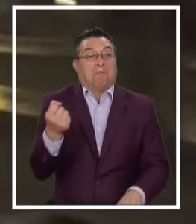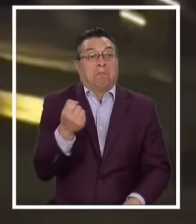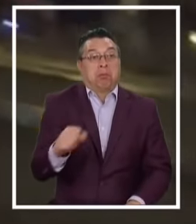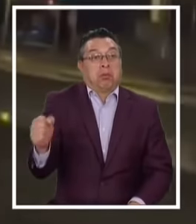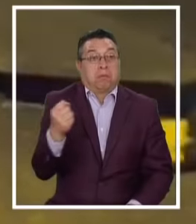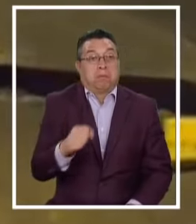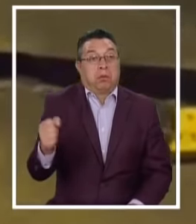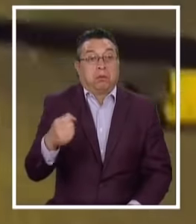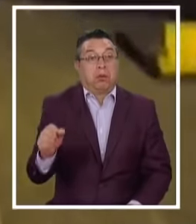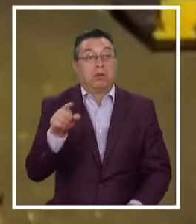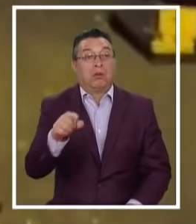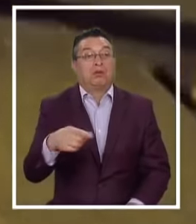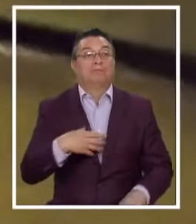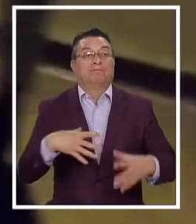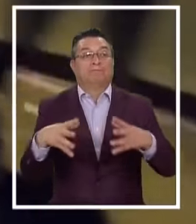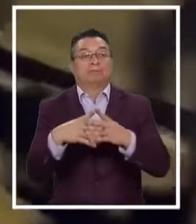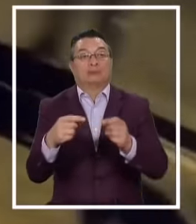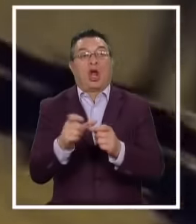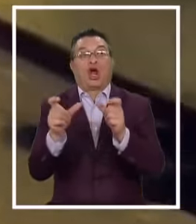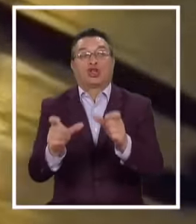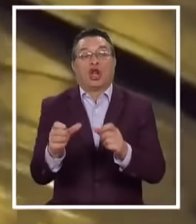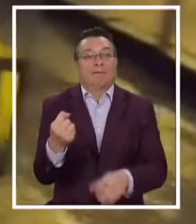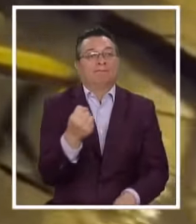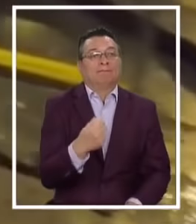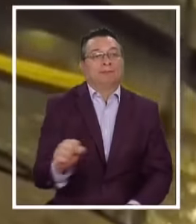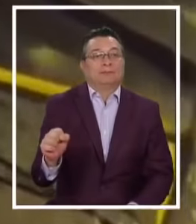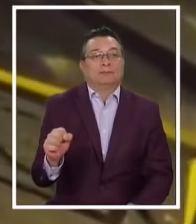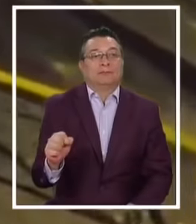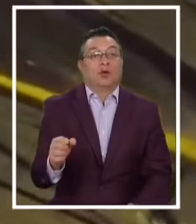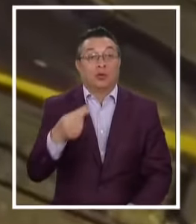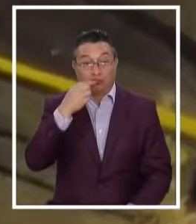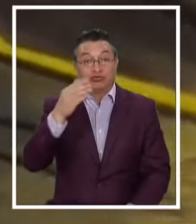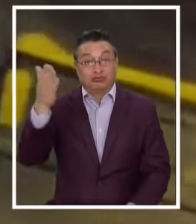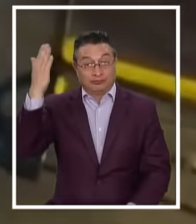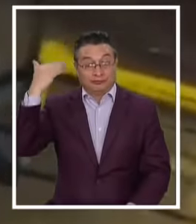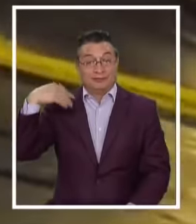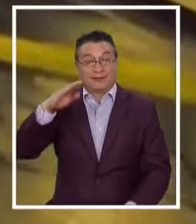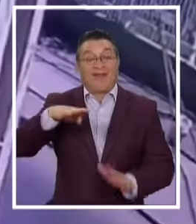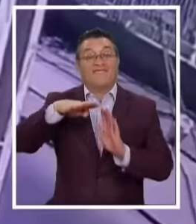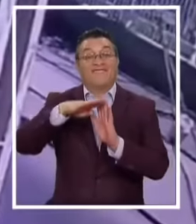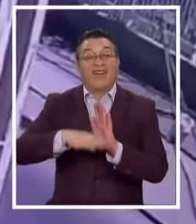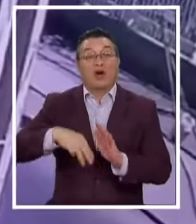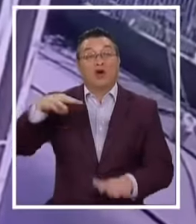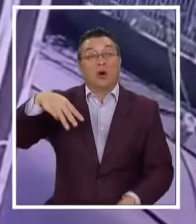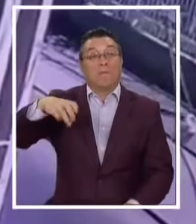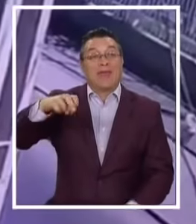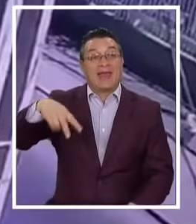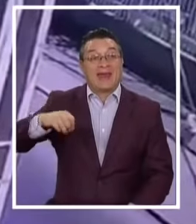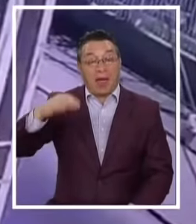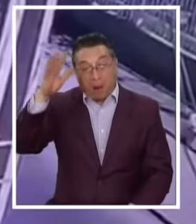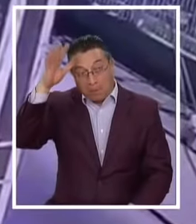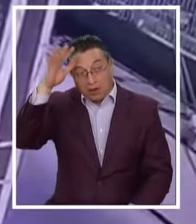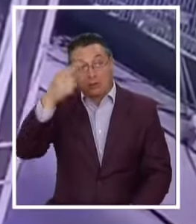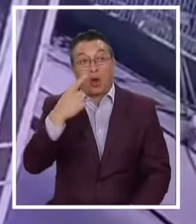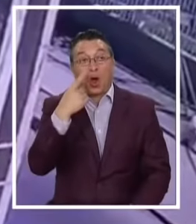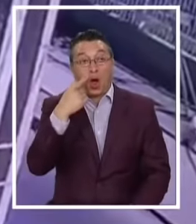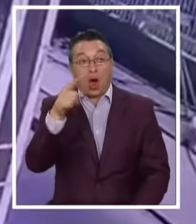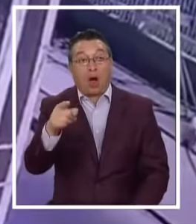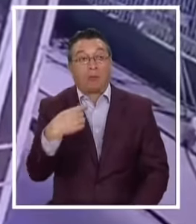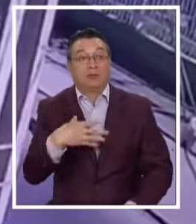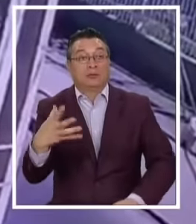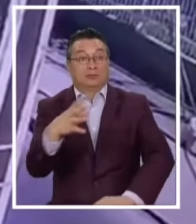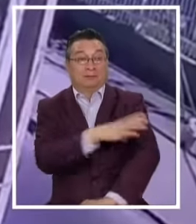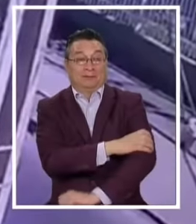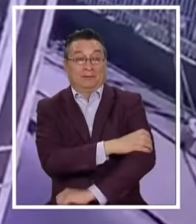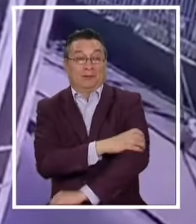buscan A toda costa Evadir los controles Hace algunos días En el sector De bajos De Mena En Puente Alto Un hombre Tomó del